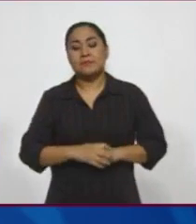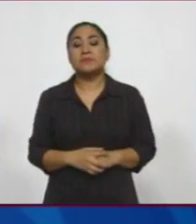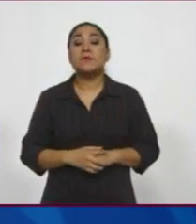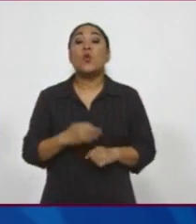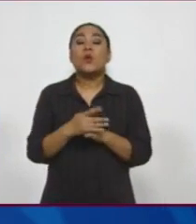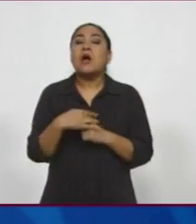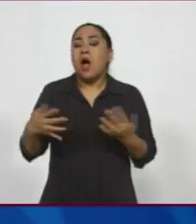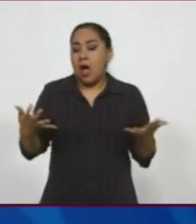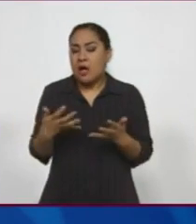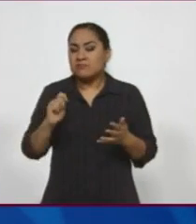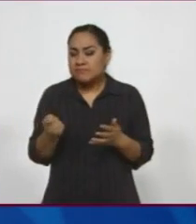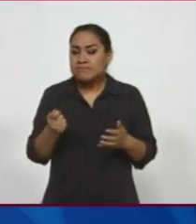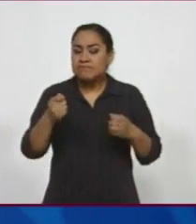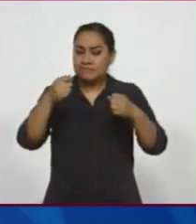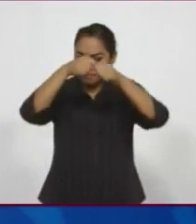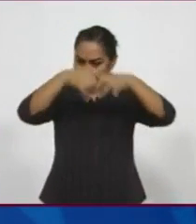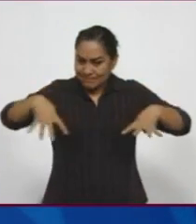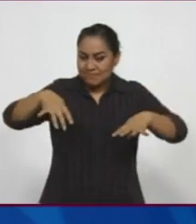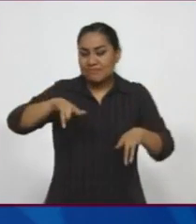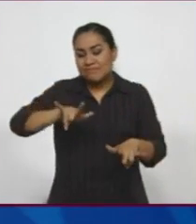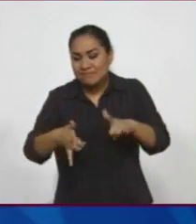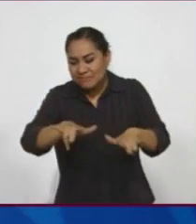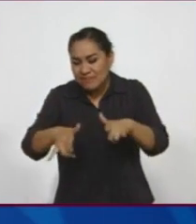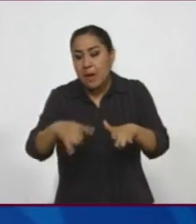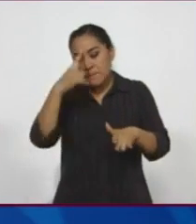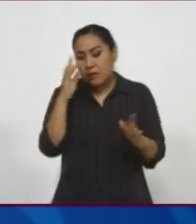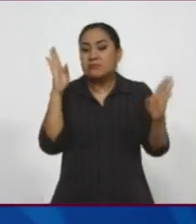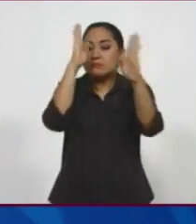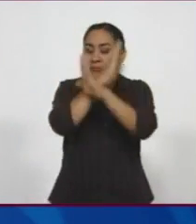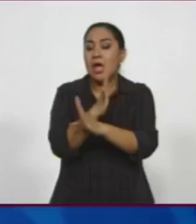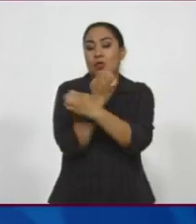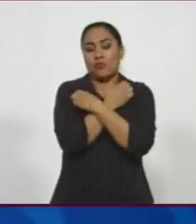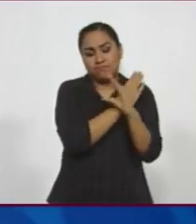Hacemos las obras de títeres para entretenimiento, educación y motivación.